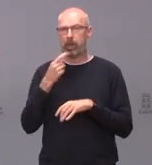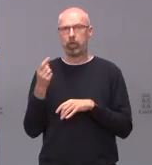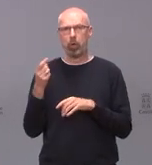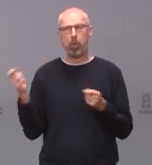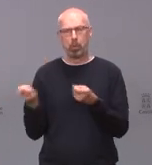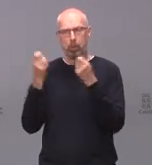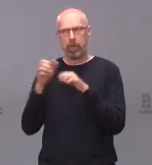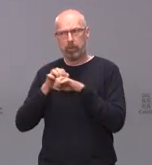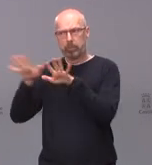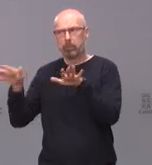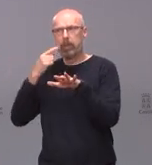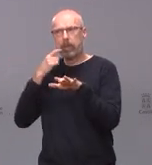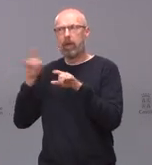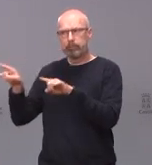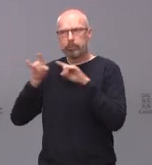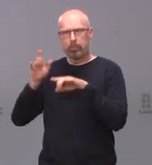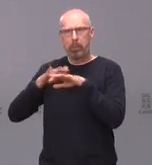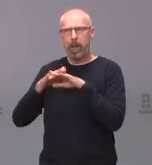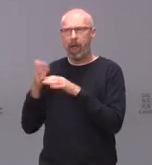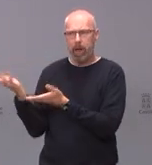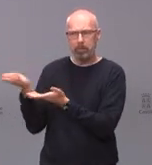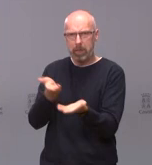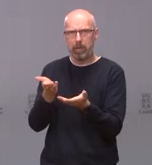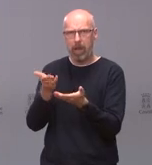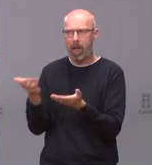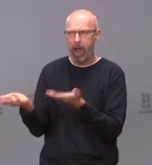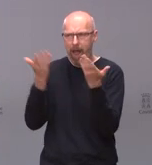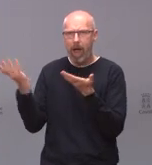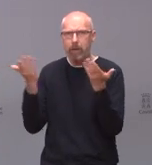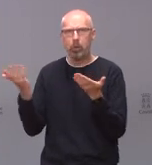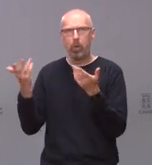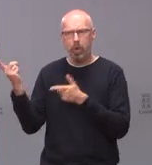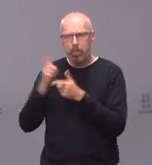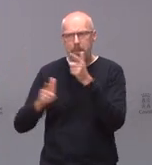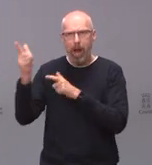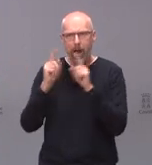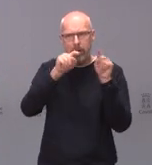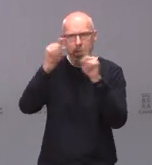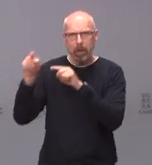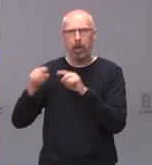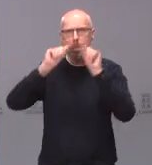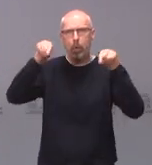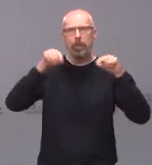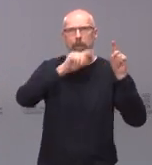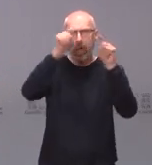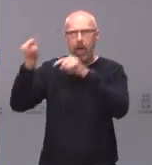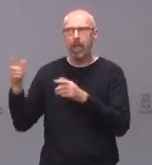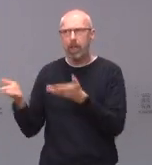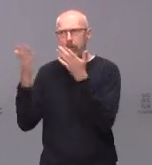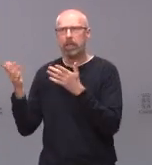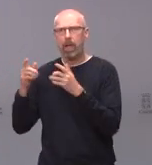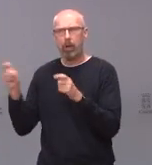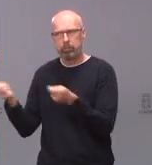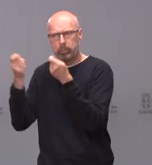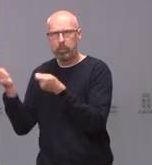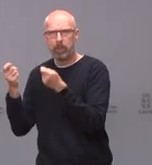en Castilla y León invitándonos a viajar dentro de la comunidad y a conocer otras provincias. ¿Cómo se compadece esto